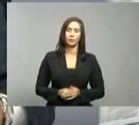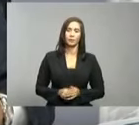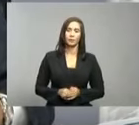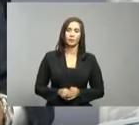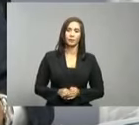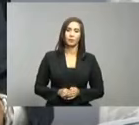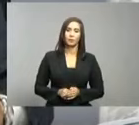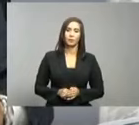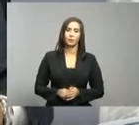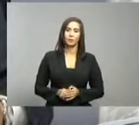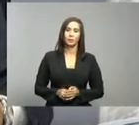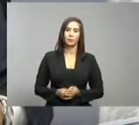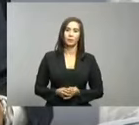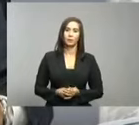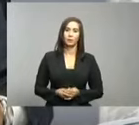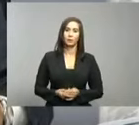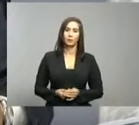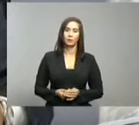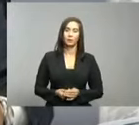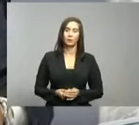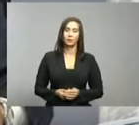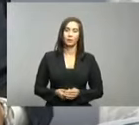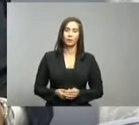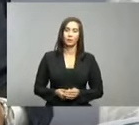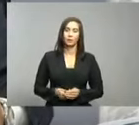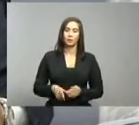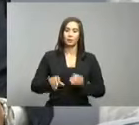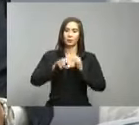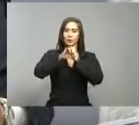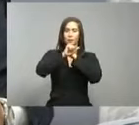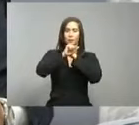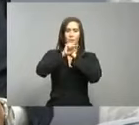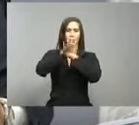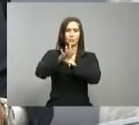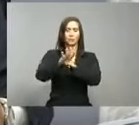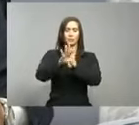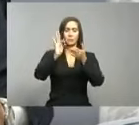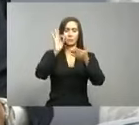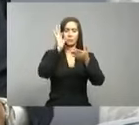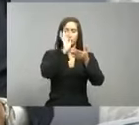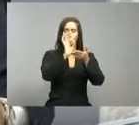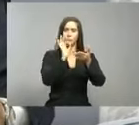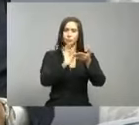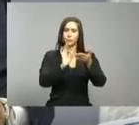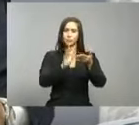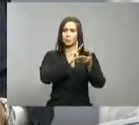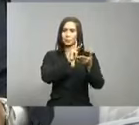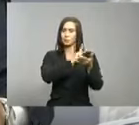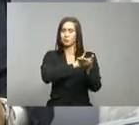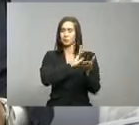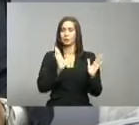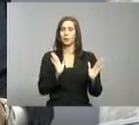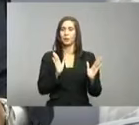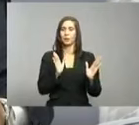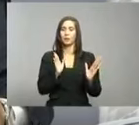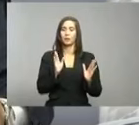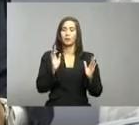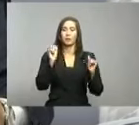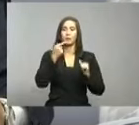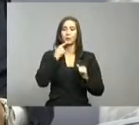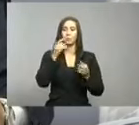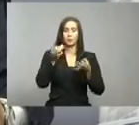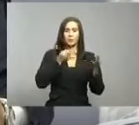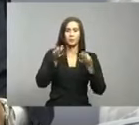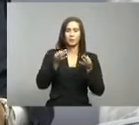yo no no tengo en el boletín esas especificaciones así personales que pueda decir de qué se trata